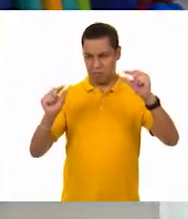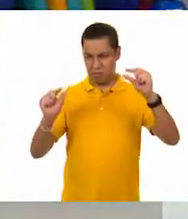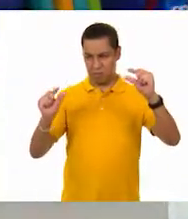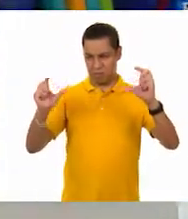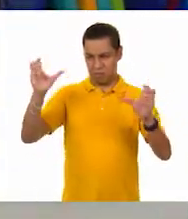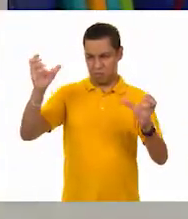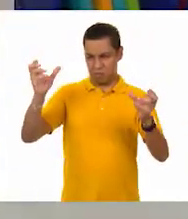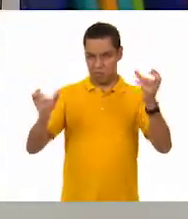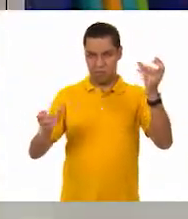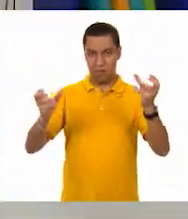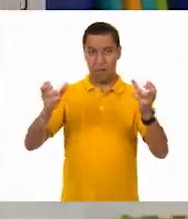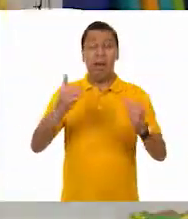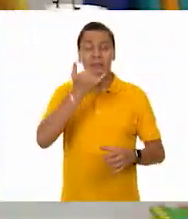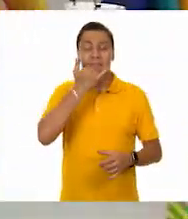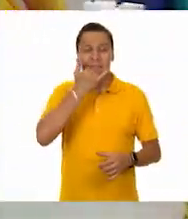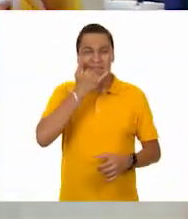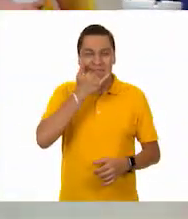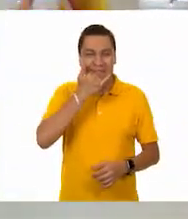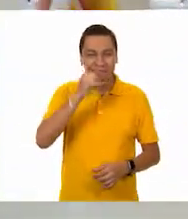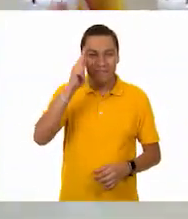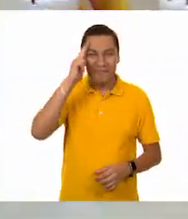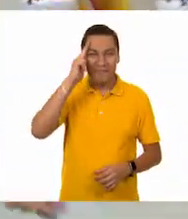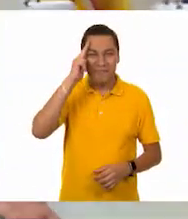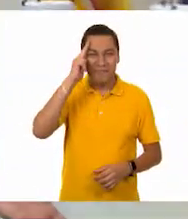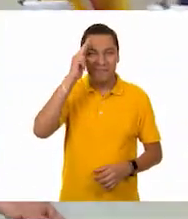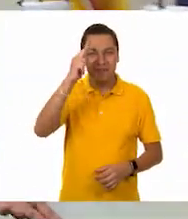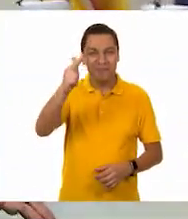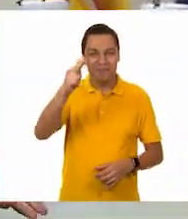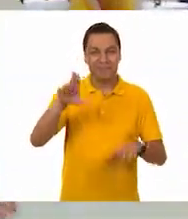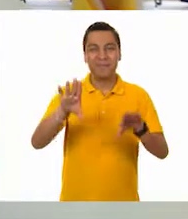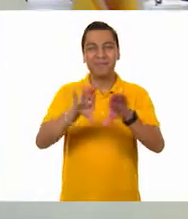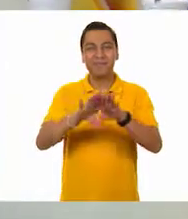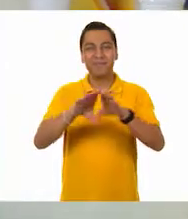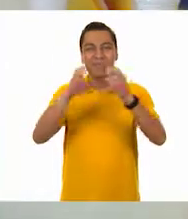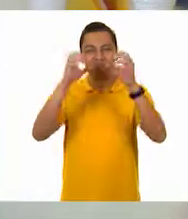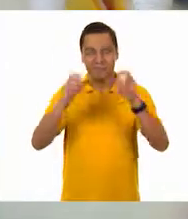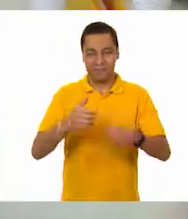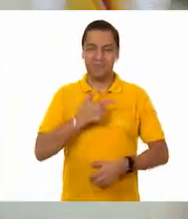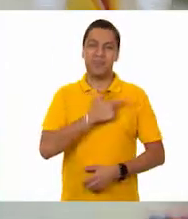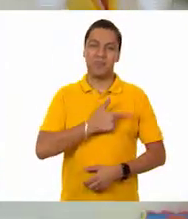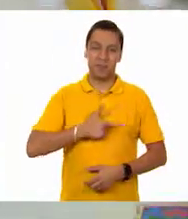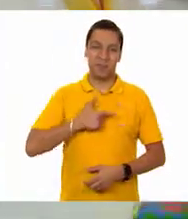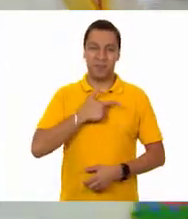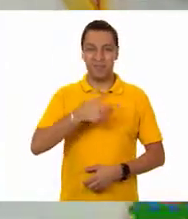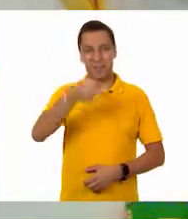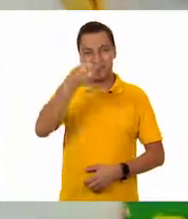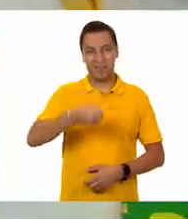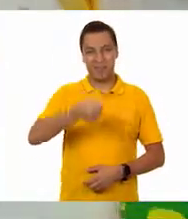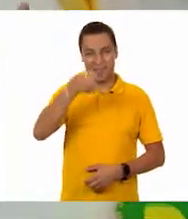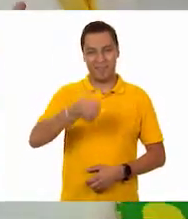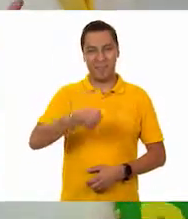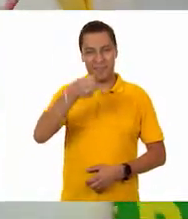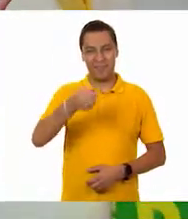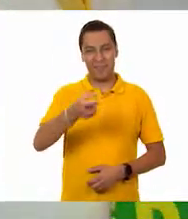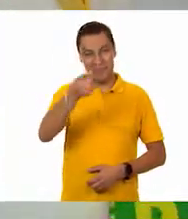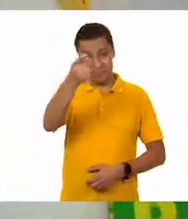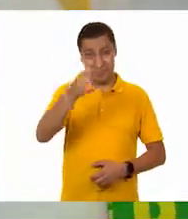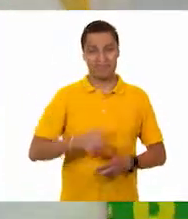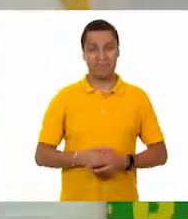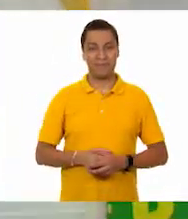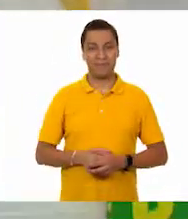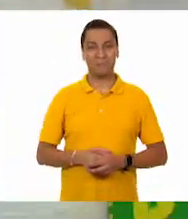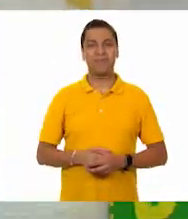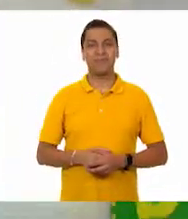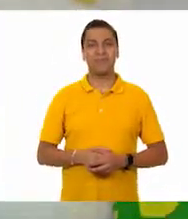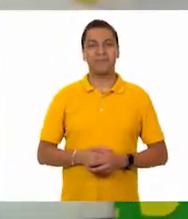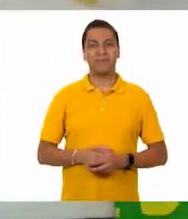está. ¡Ay! ¡Hola, niñas y niños! ¿Cómo están? Me da mucho gusto saludarlas, saludarlos. Y,